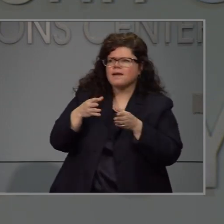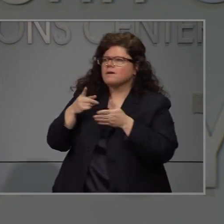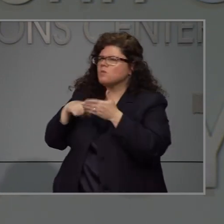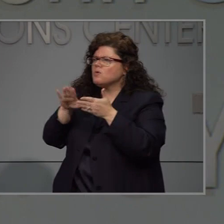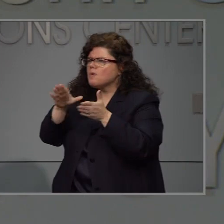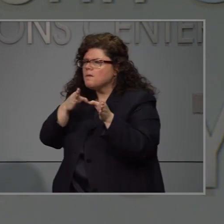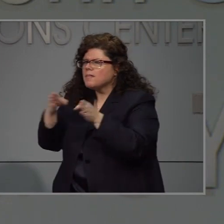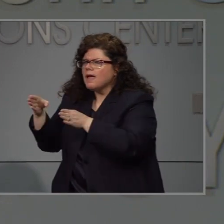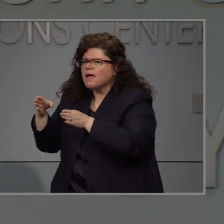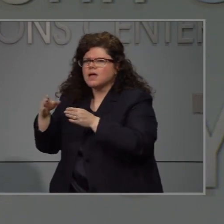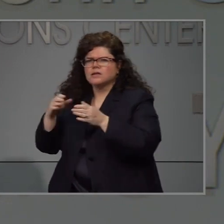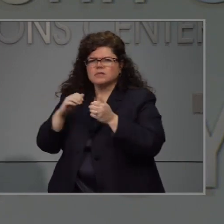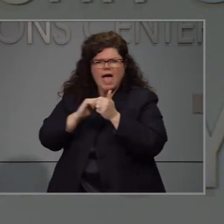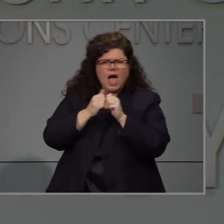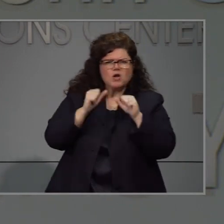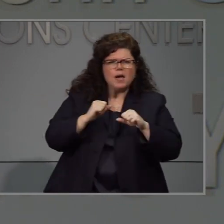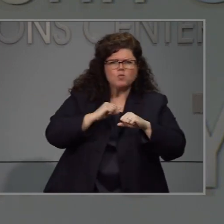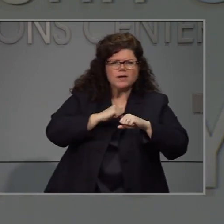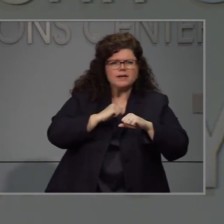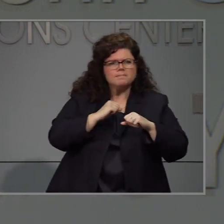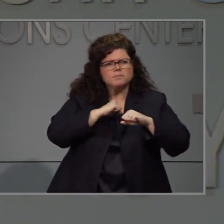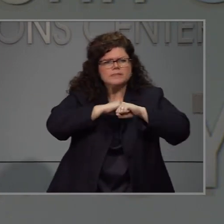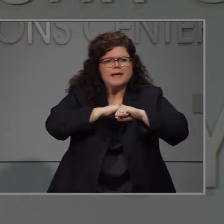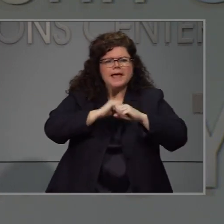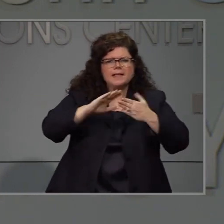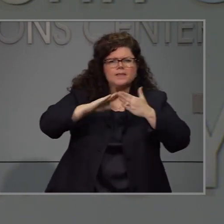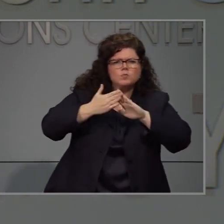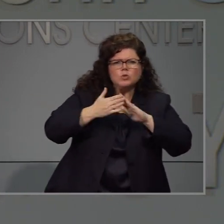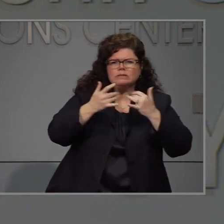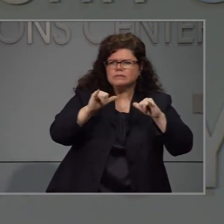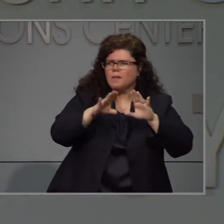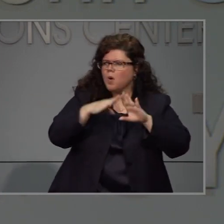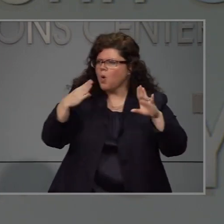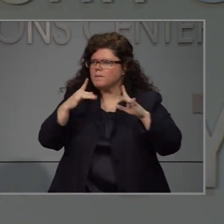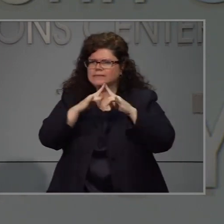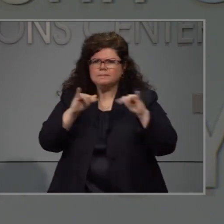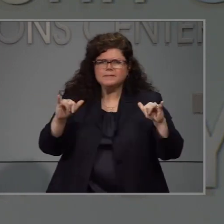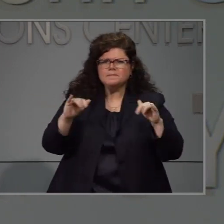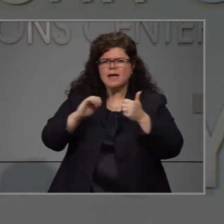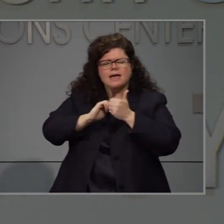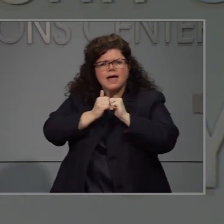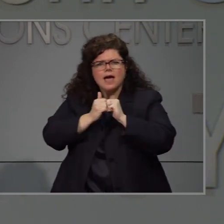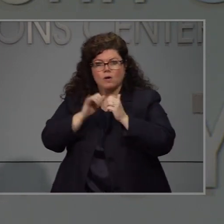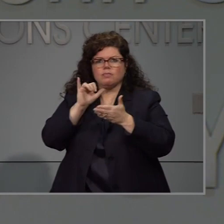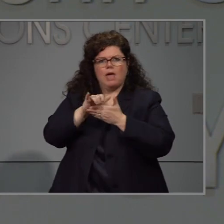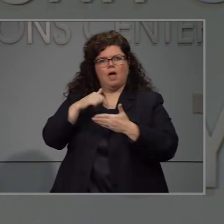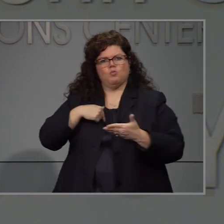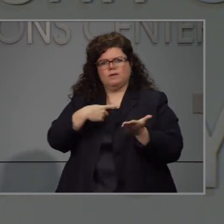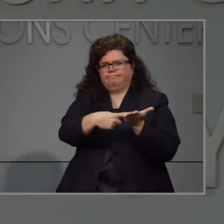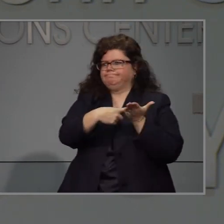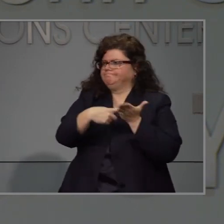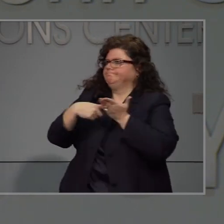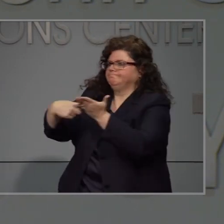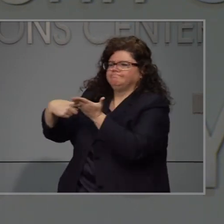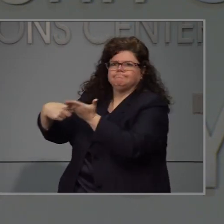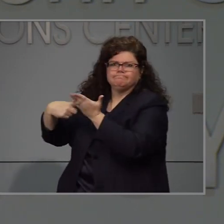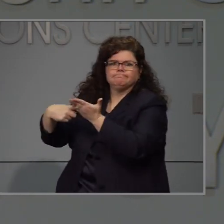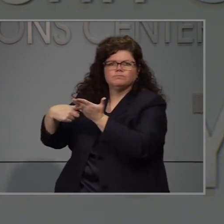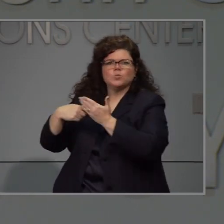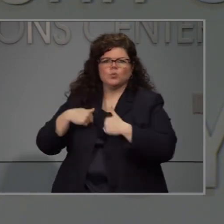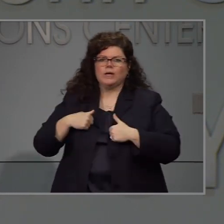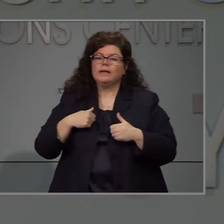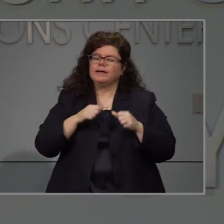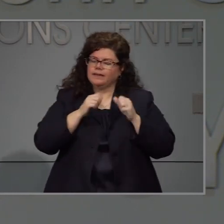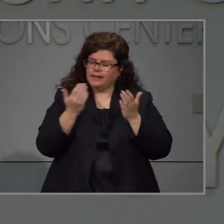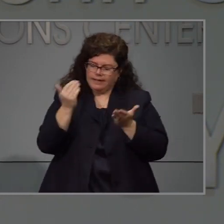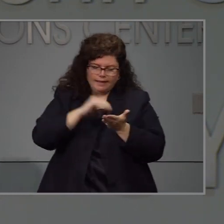planes que vamos a poder establecer para permitir que abran. pero también para que las personas estén a salvo y